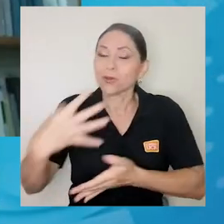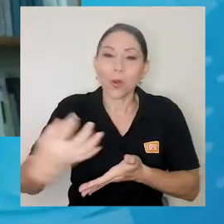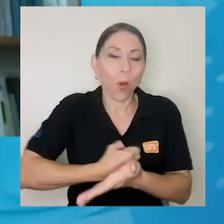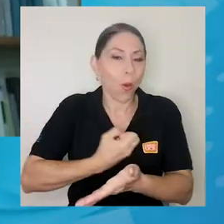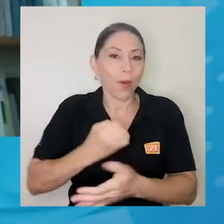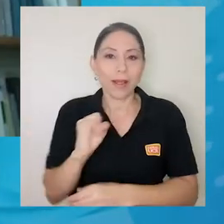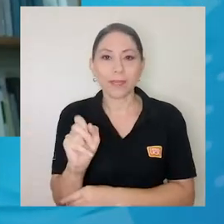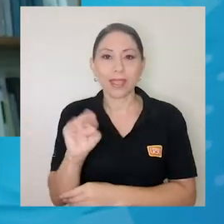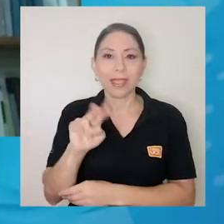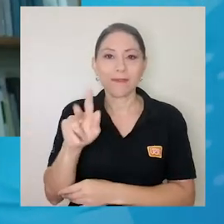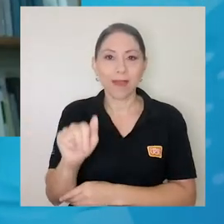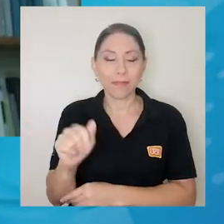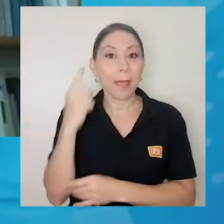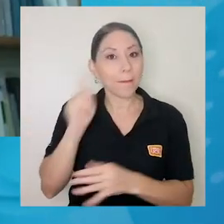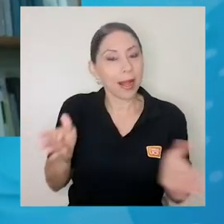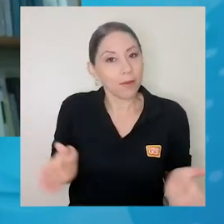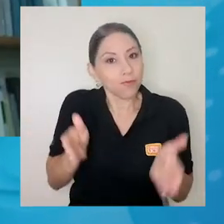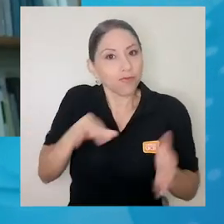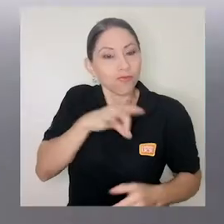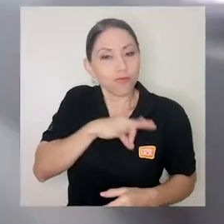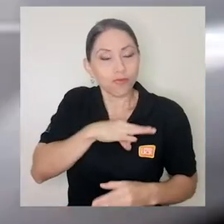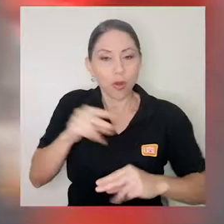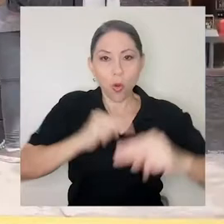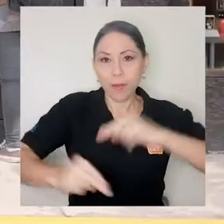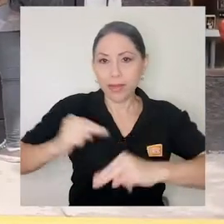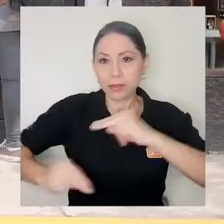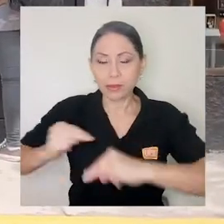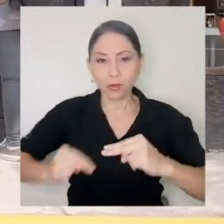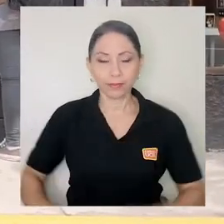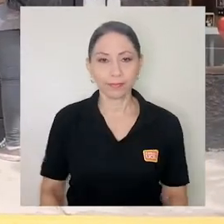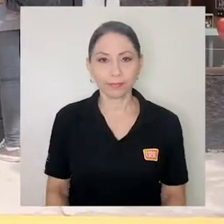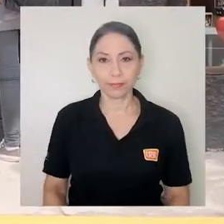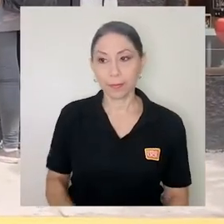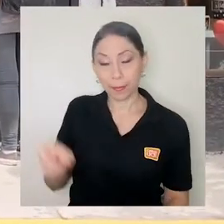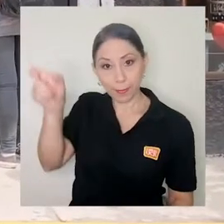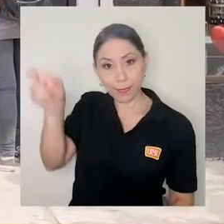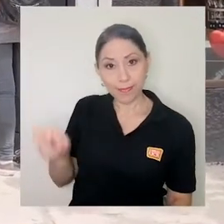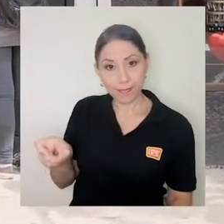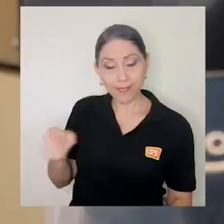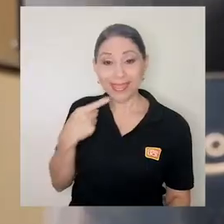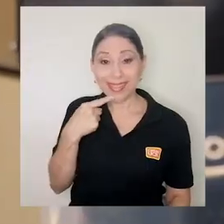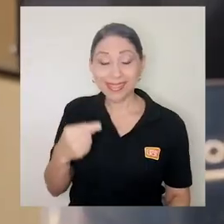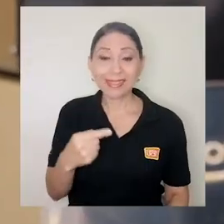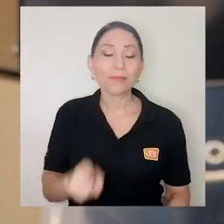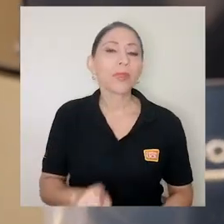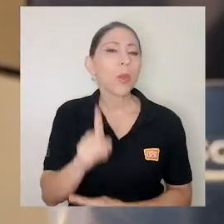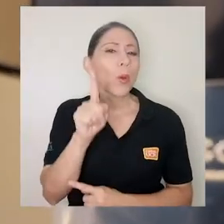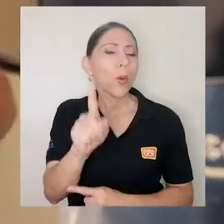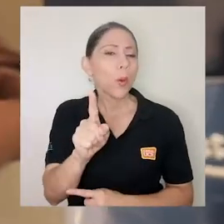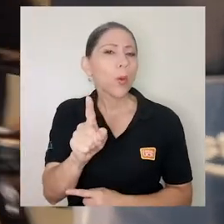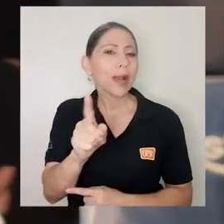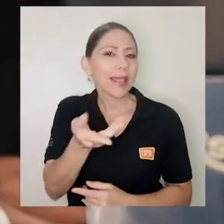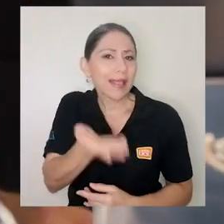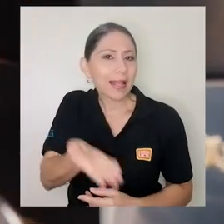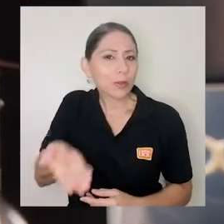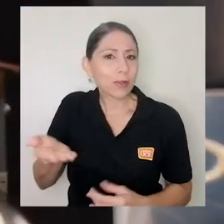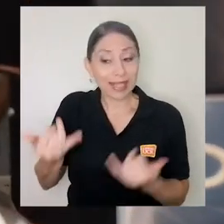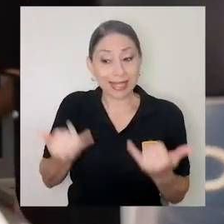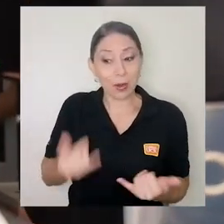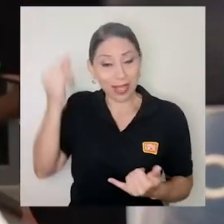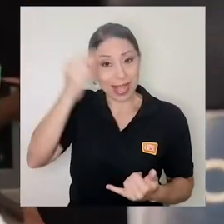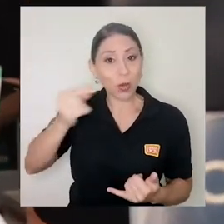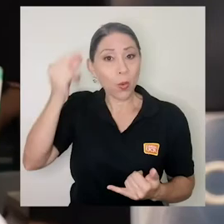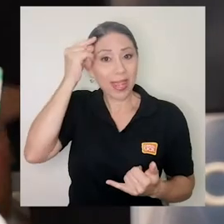el impuesto de valor agregado con el fin de incentivar el comercio. Según Robles, uno de los aspectos que el gobierno ha